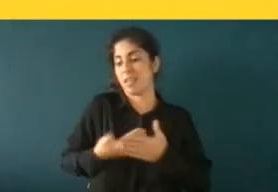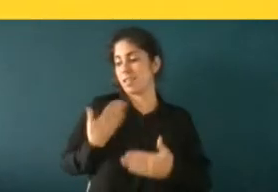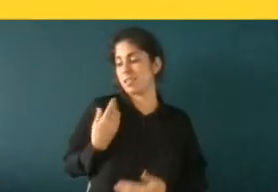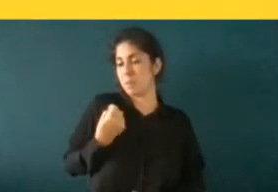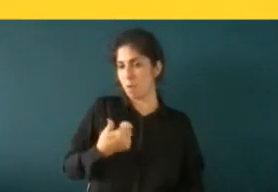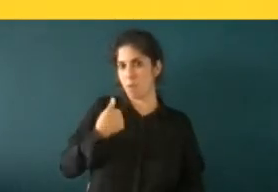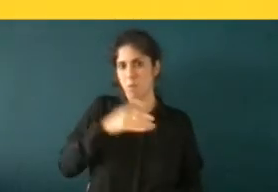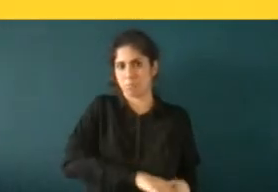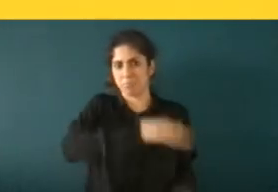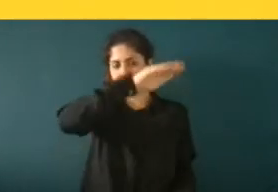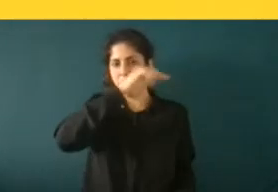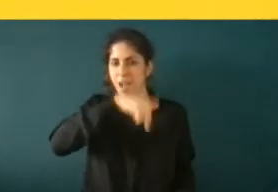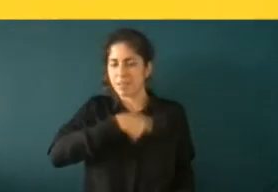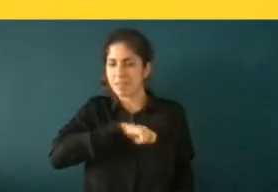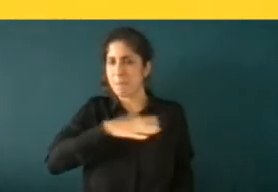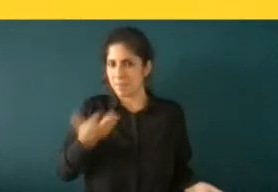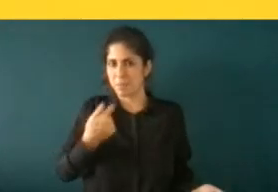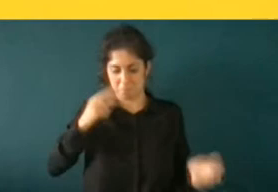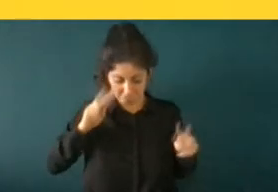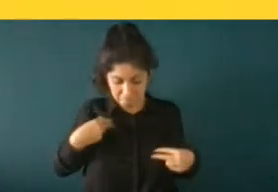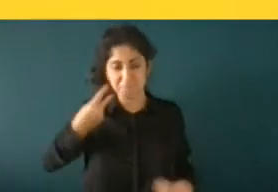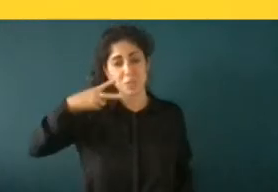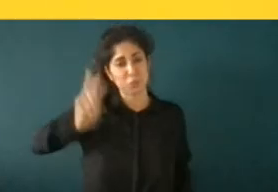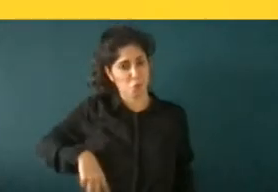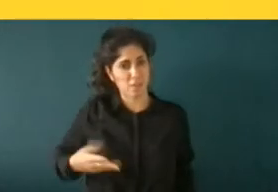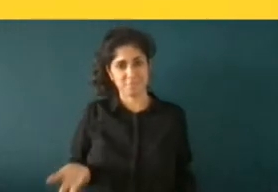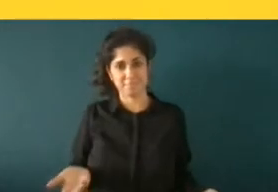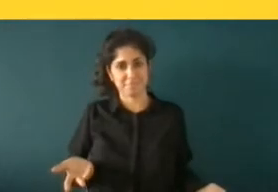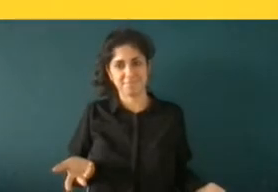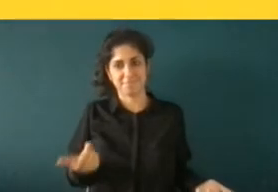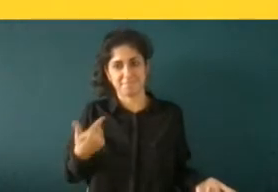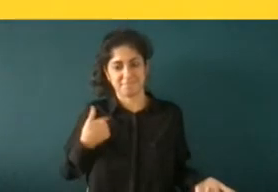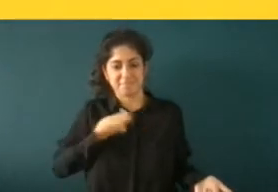en fin creo que soy tan español